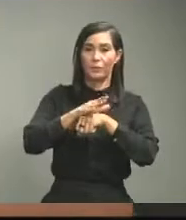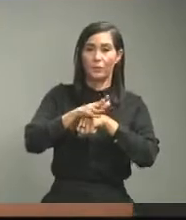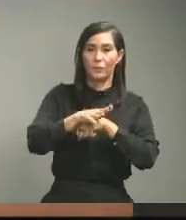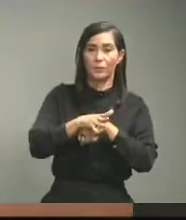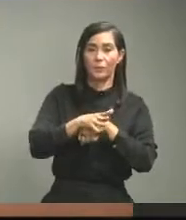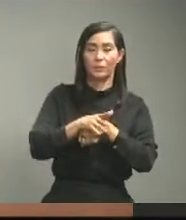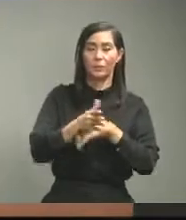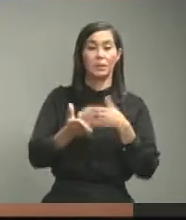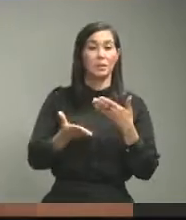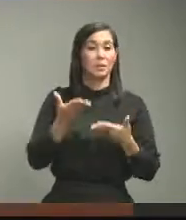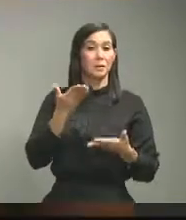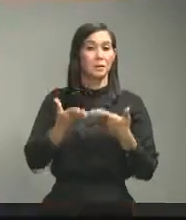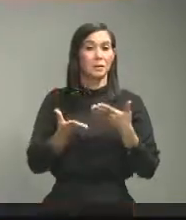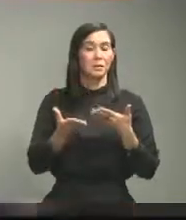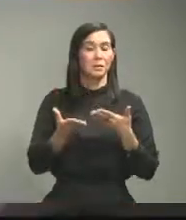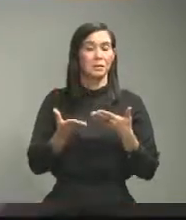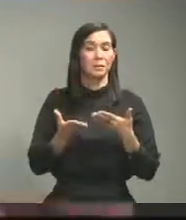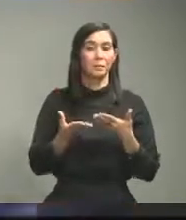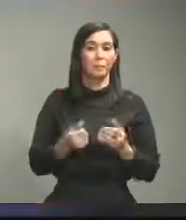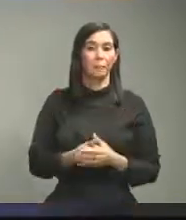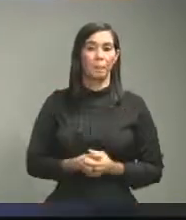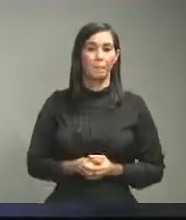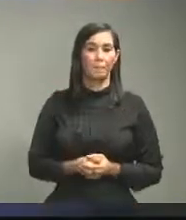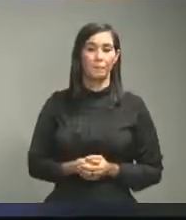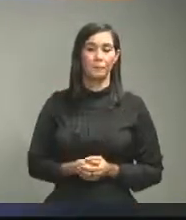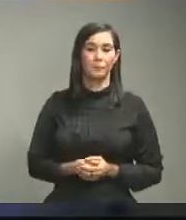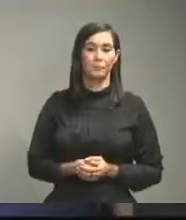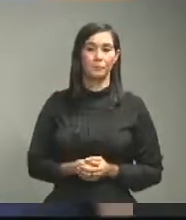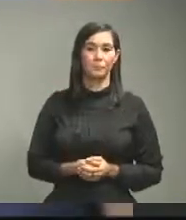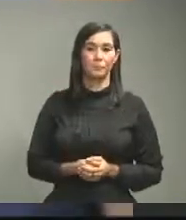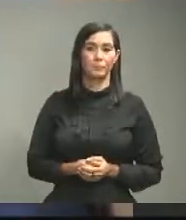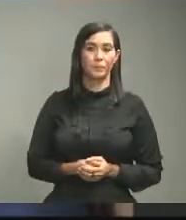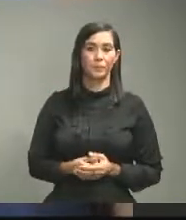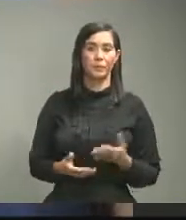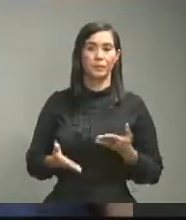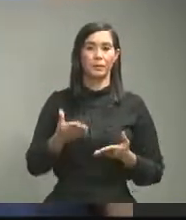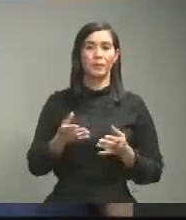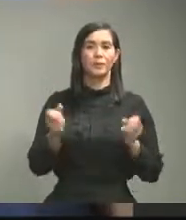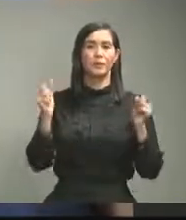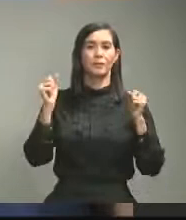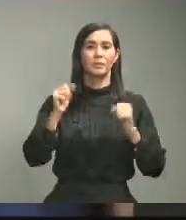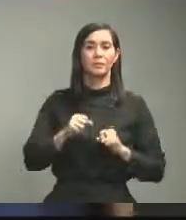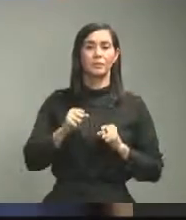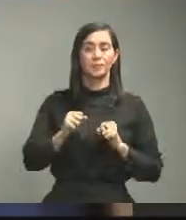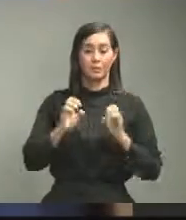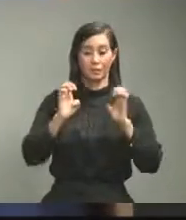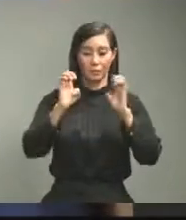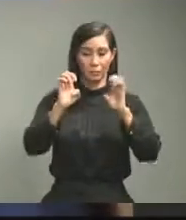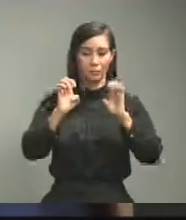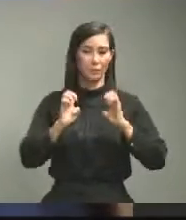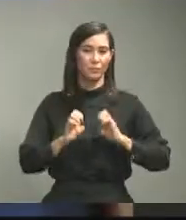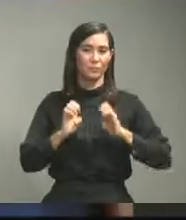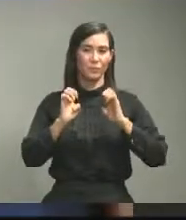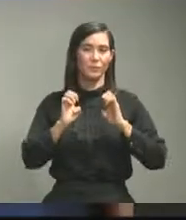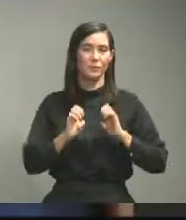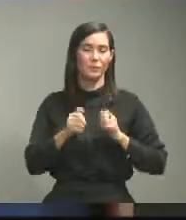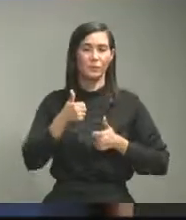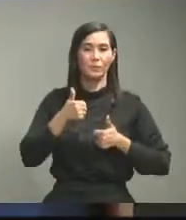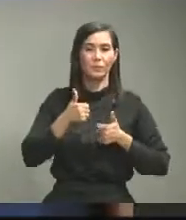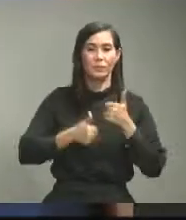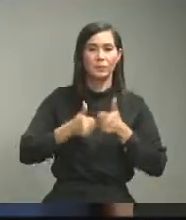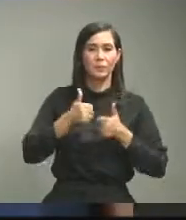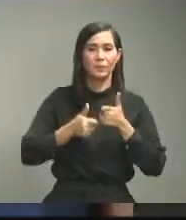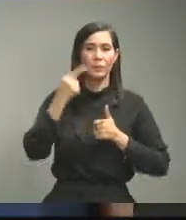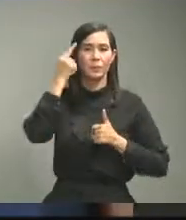pudiera en torno a esto mismo ¿no? hacernos una especie de evaluación de cuál cree